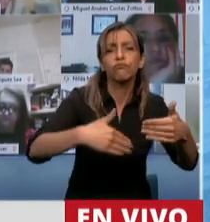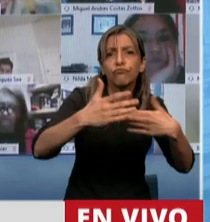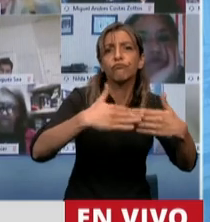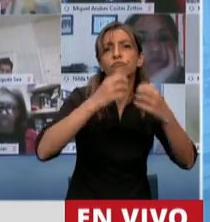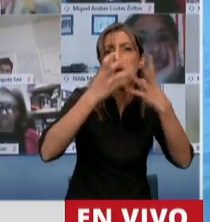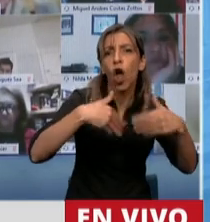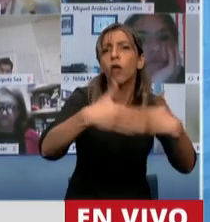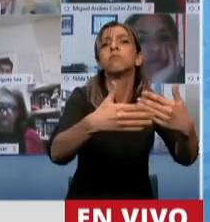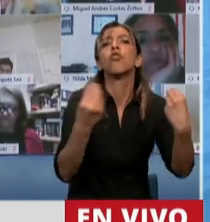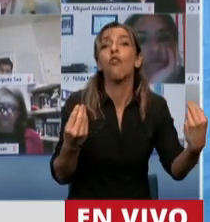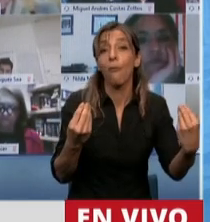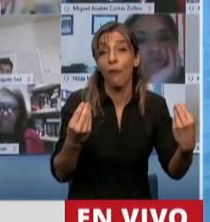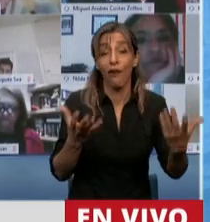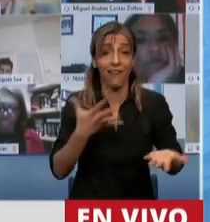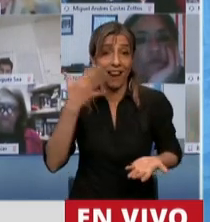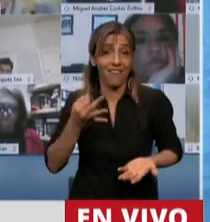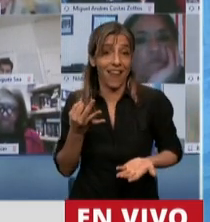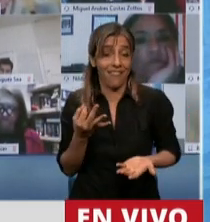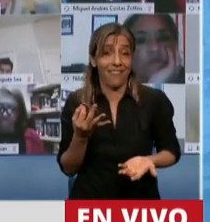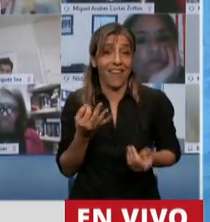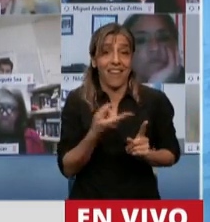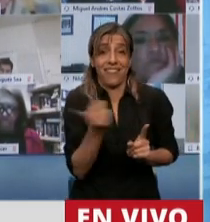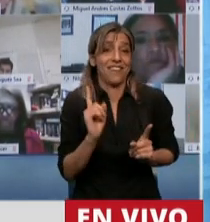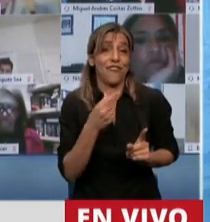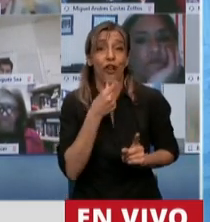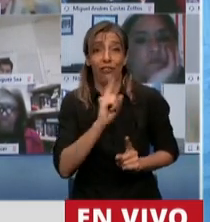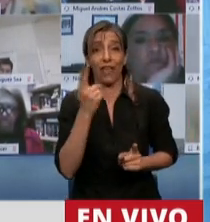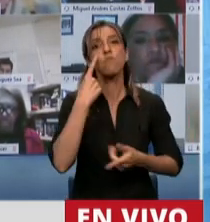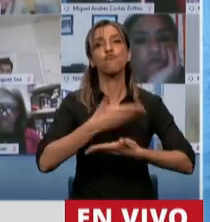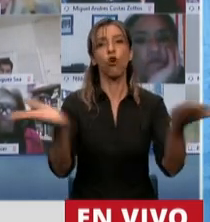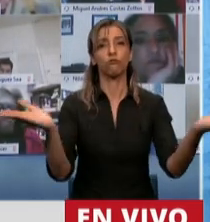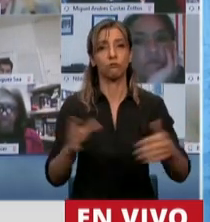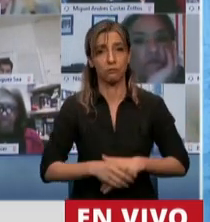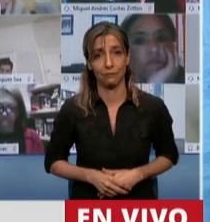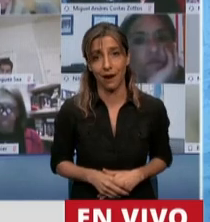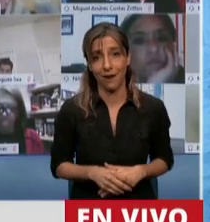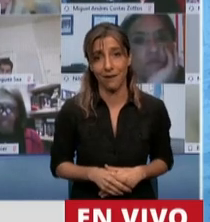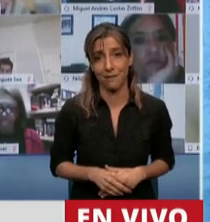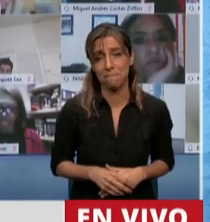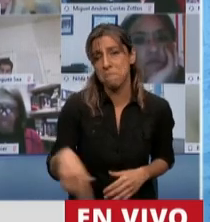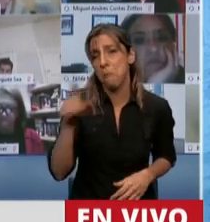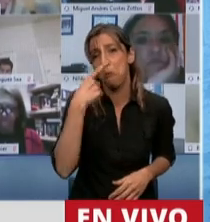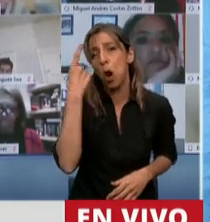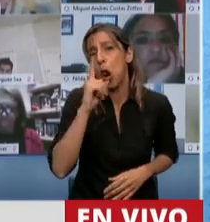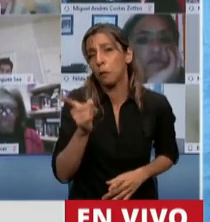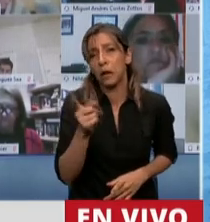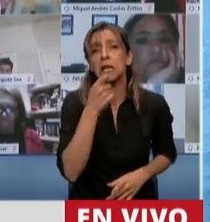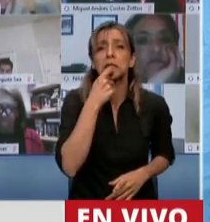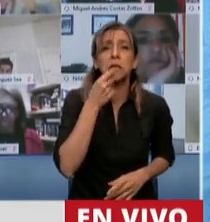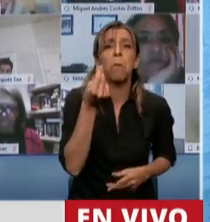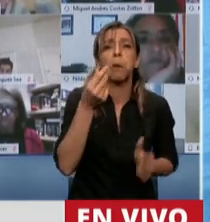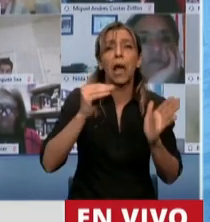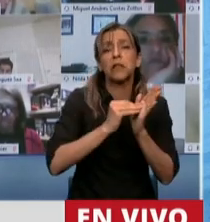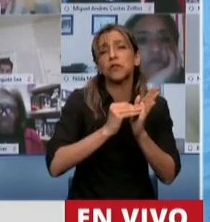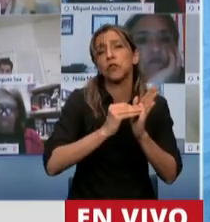costos ni proyectos de inversión. En realidad les interesa poco si descongelamos los precios al